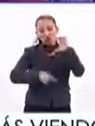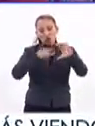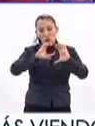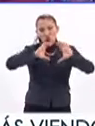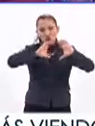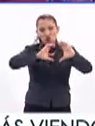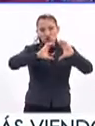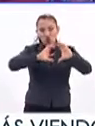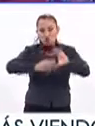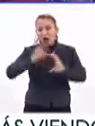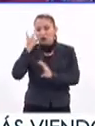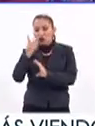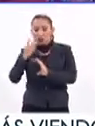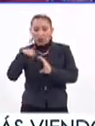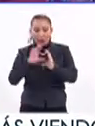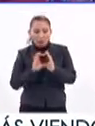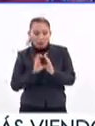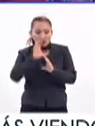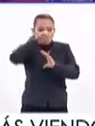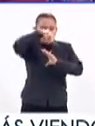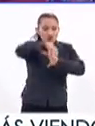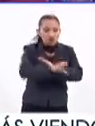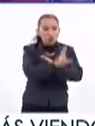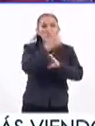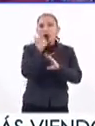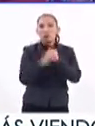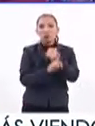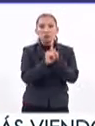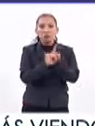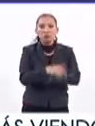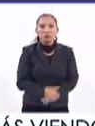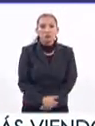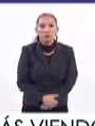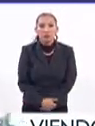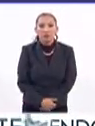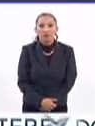de llantas y dos para que cuando pase el cráter no tengan dificultades.